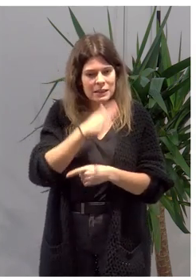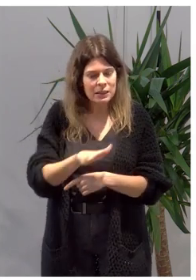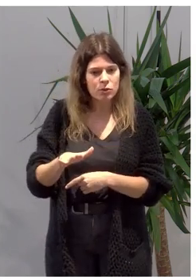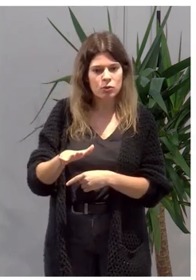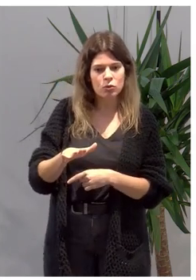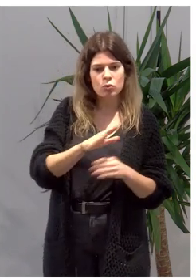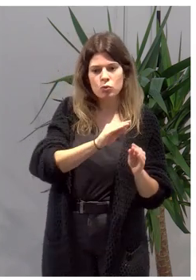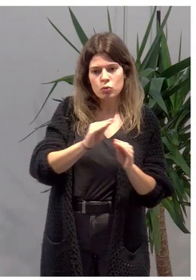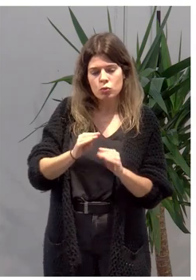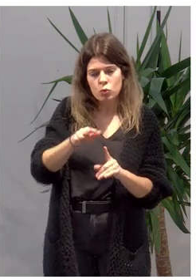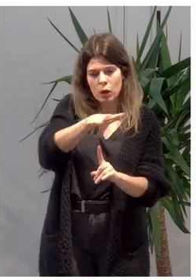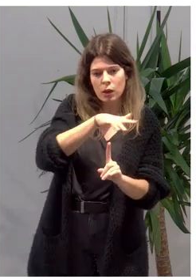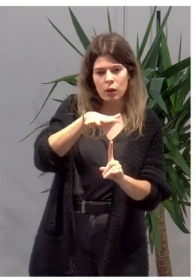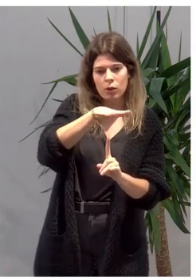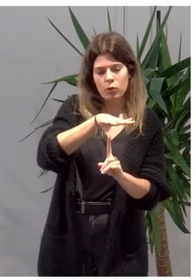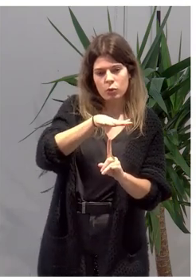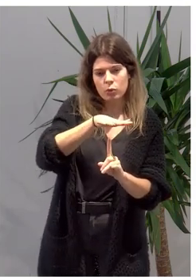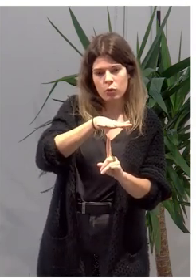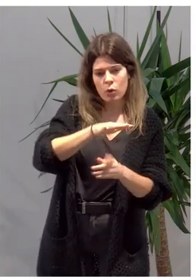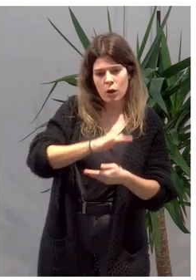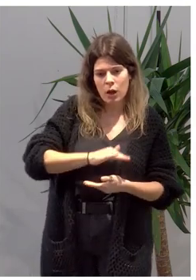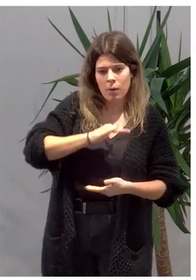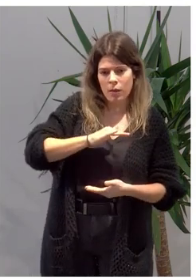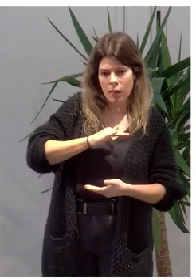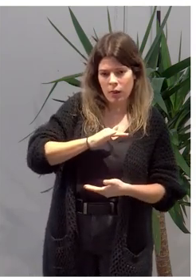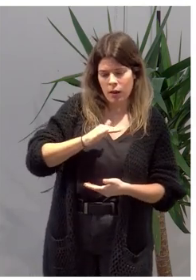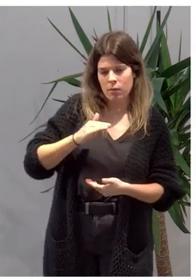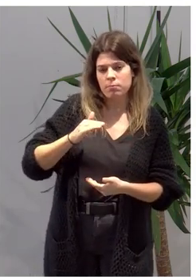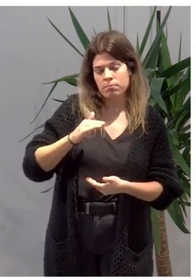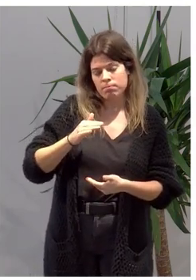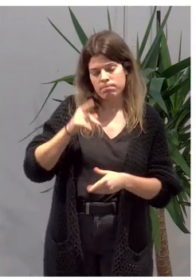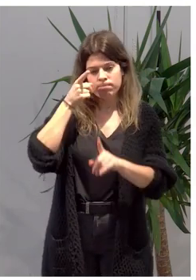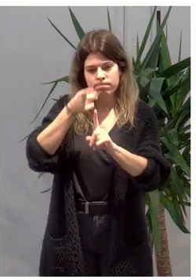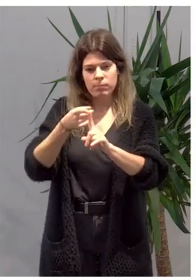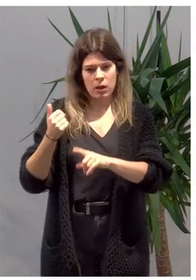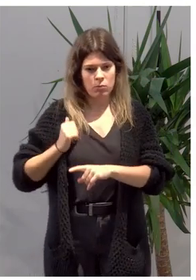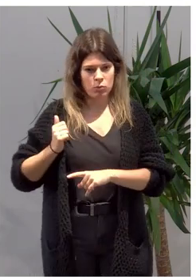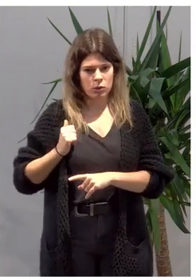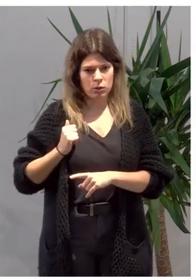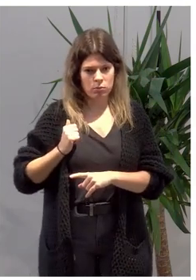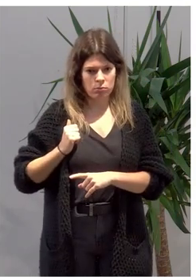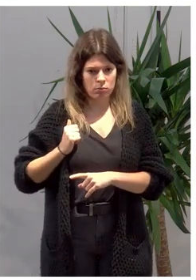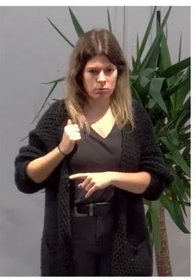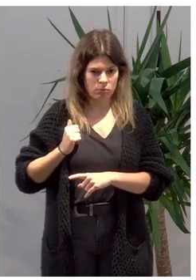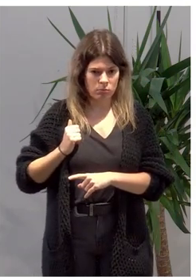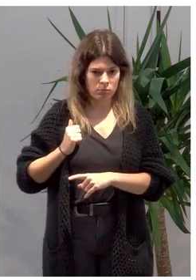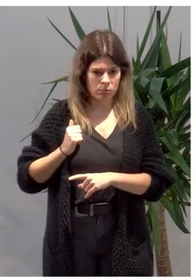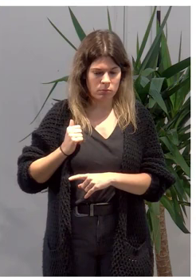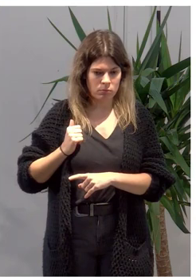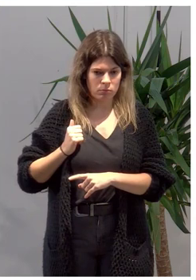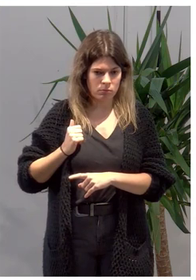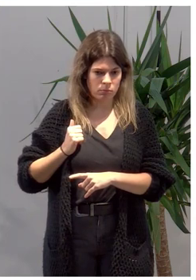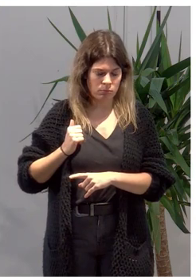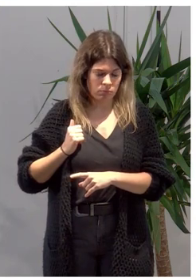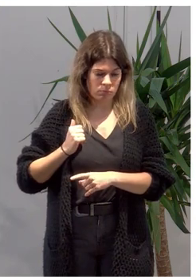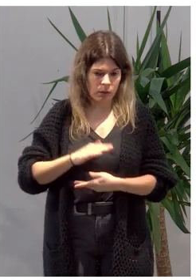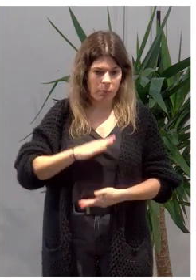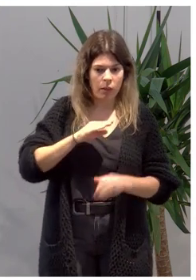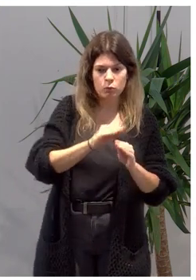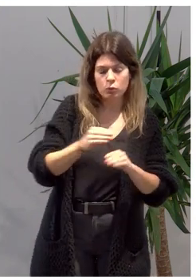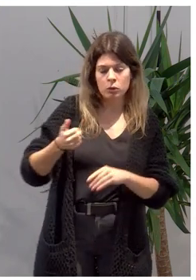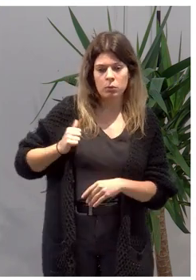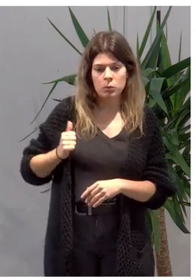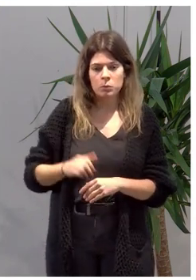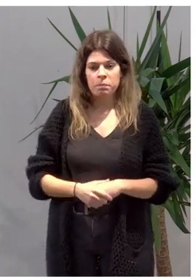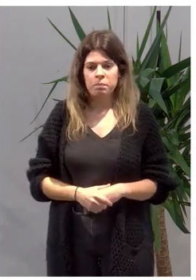las familias y su entorno, para poder aprovechar esa capacidad de las familias. Y bajo